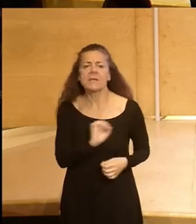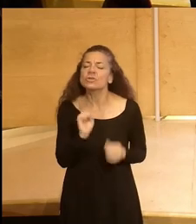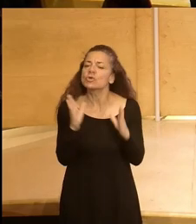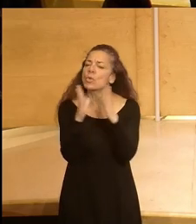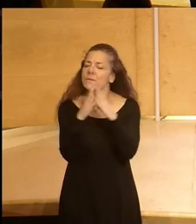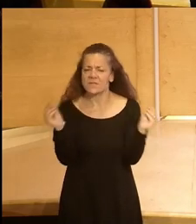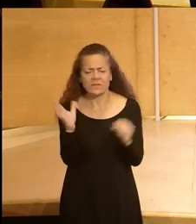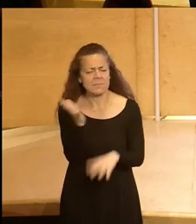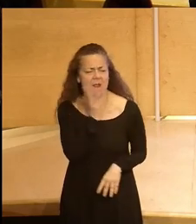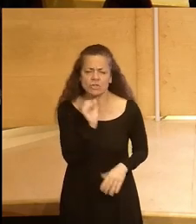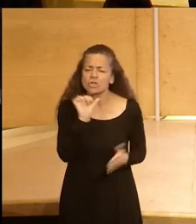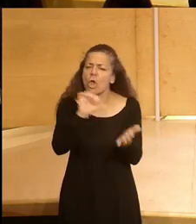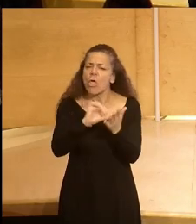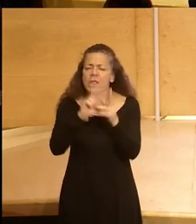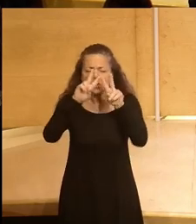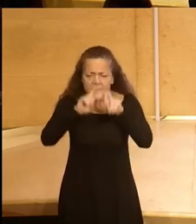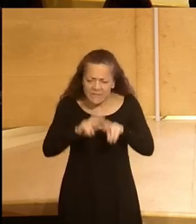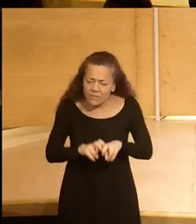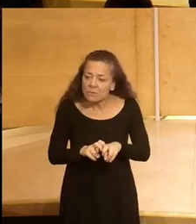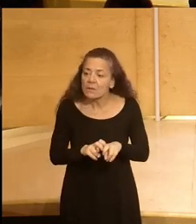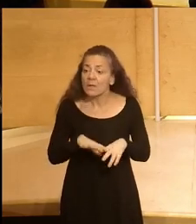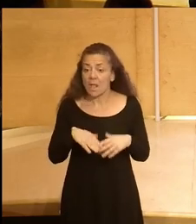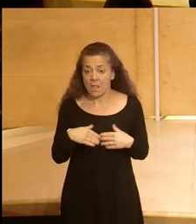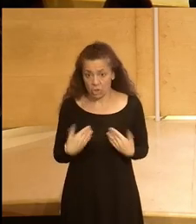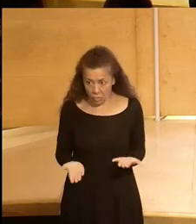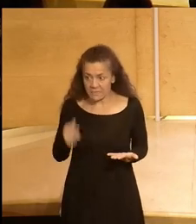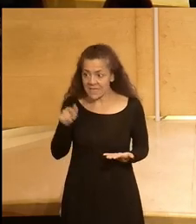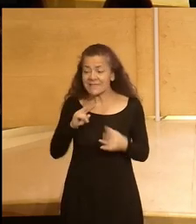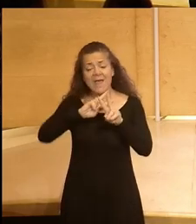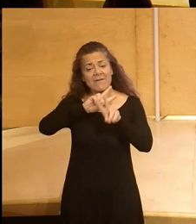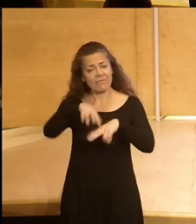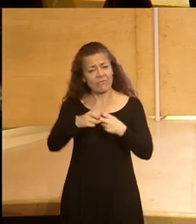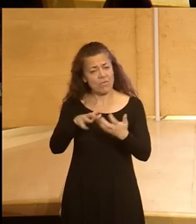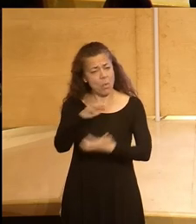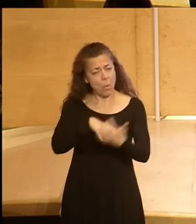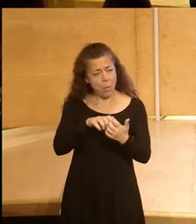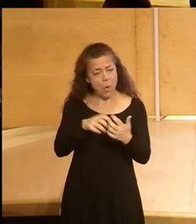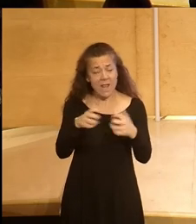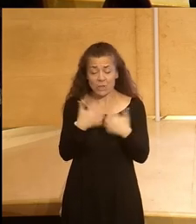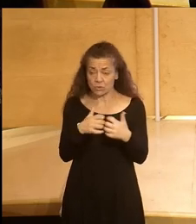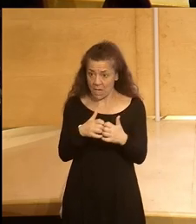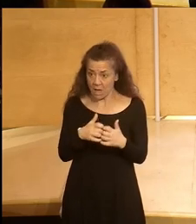universidades magníficos centros de investigación y por tanto esta revolución industrial nos pilla bien